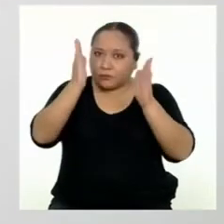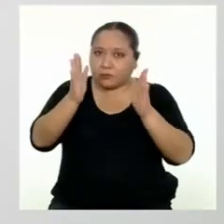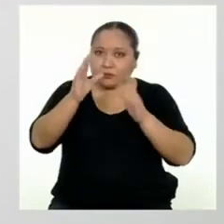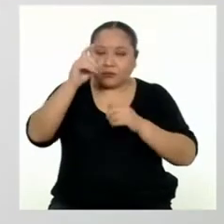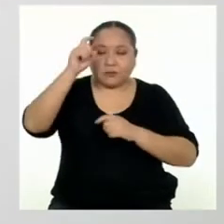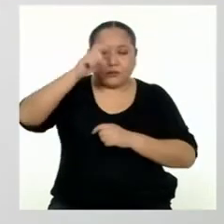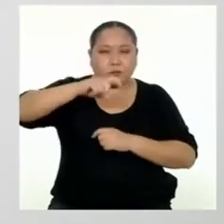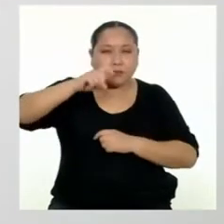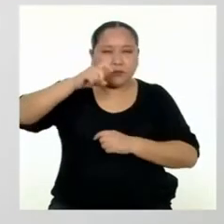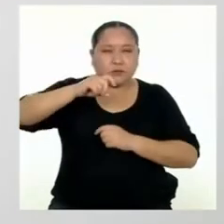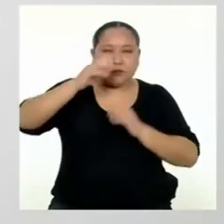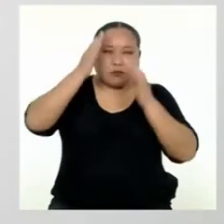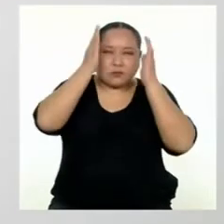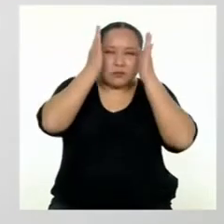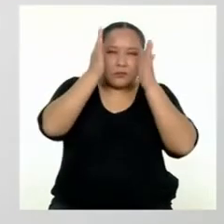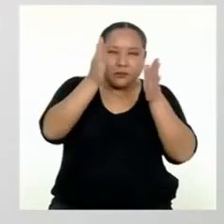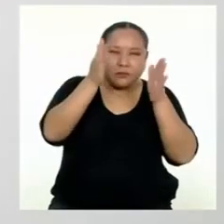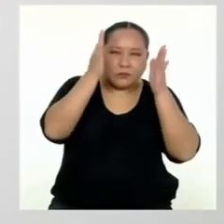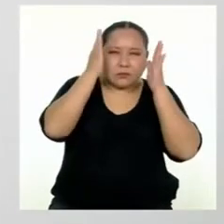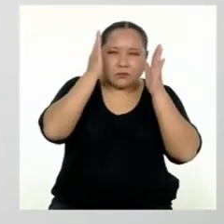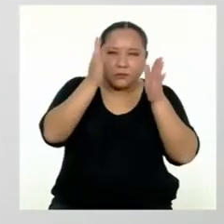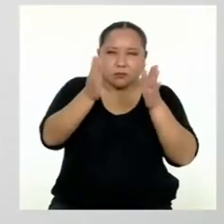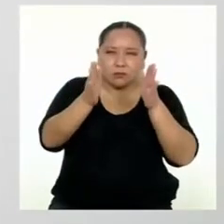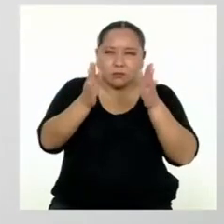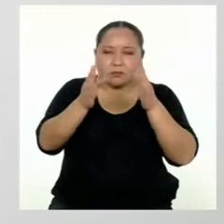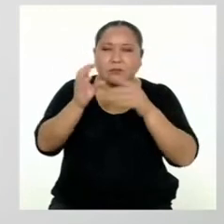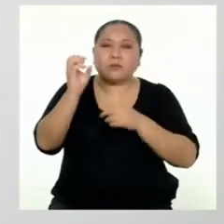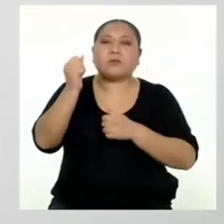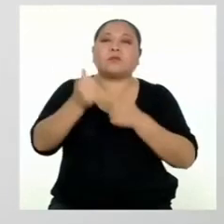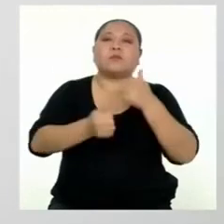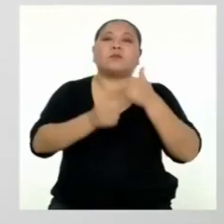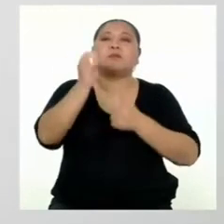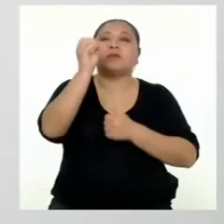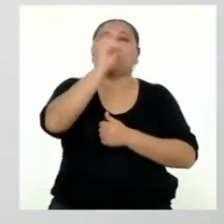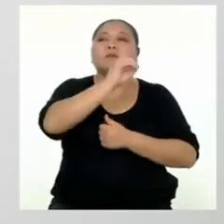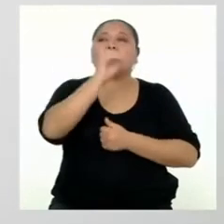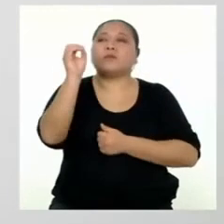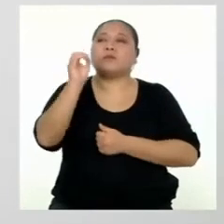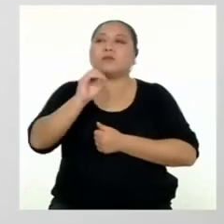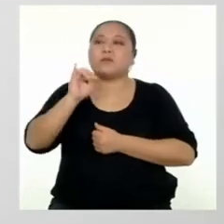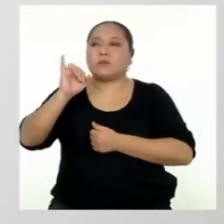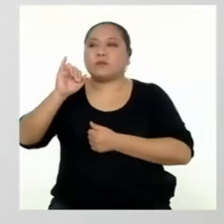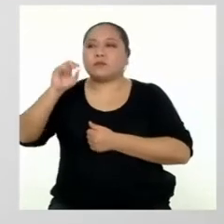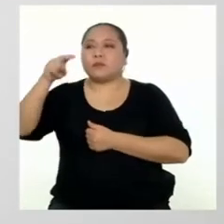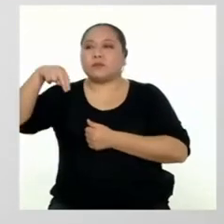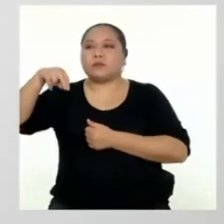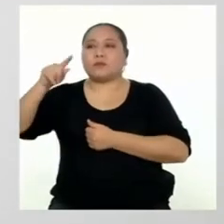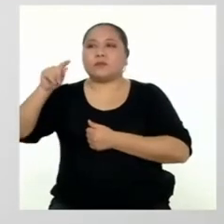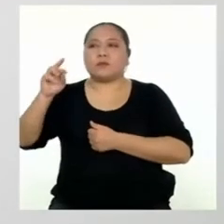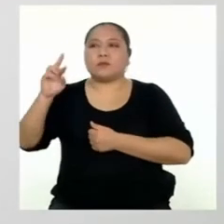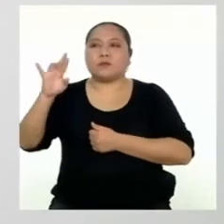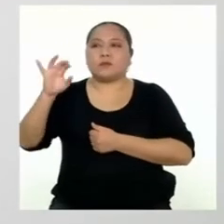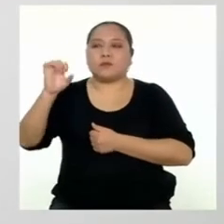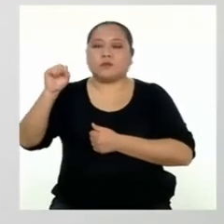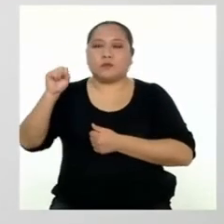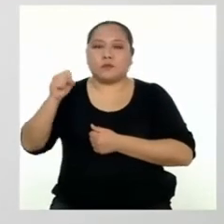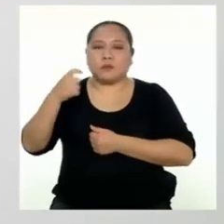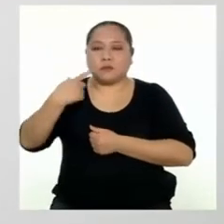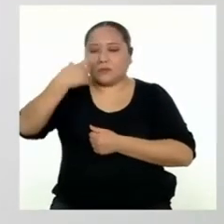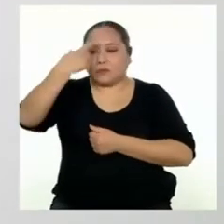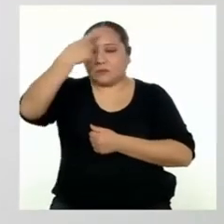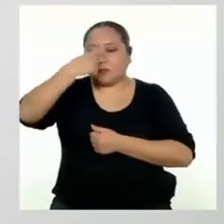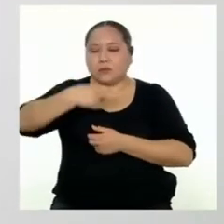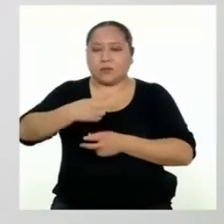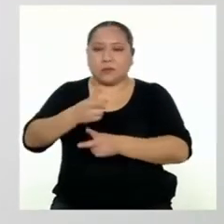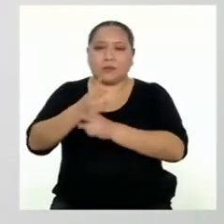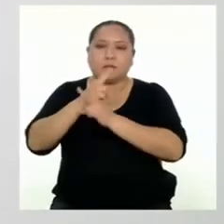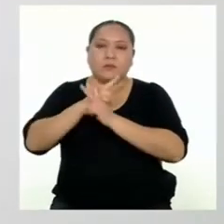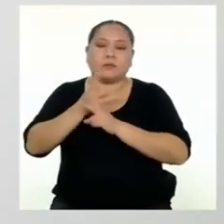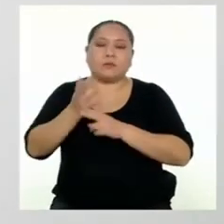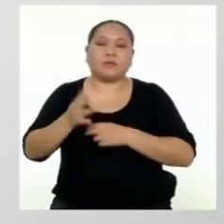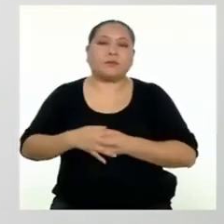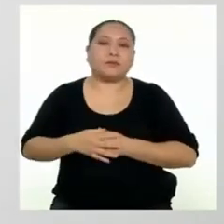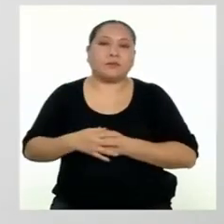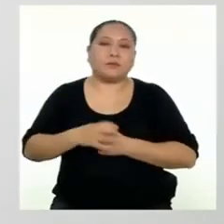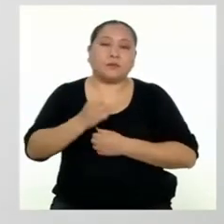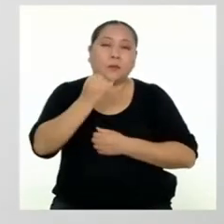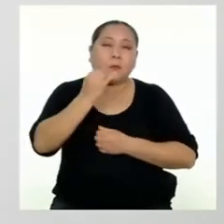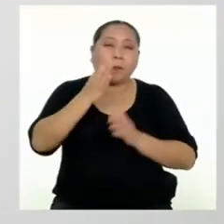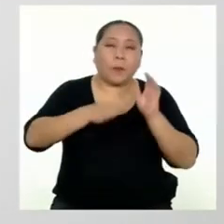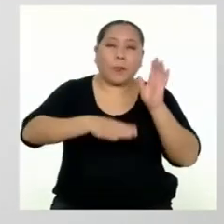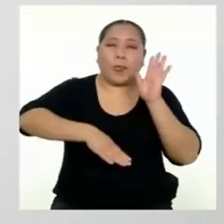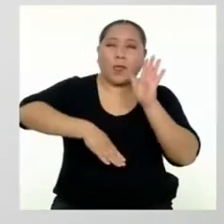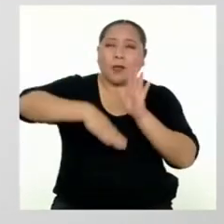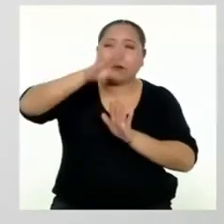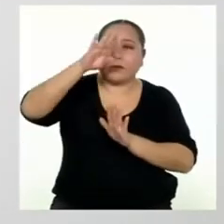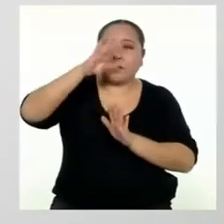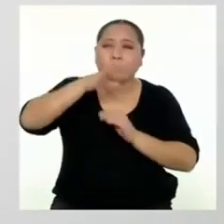hay que estar muy atentos a los porcentajes de interés de los préstamos personales. A veces pueden